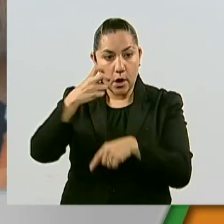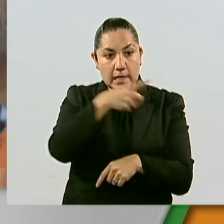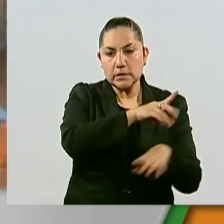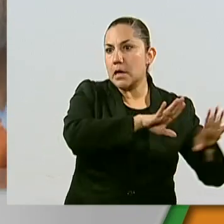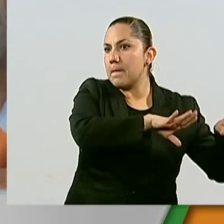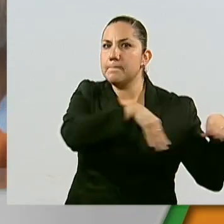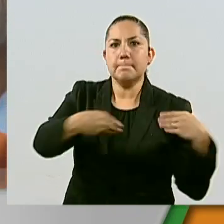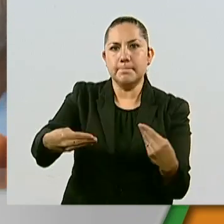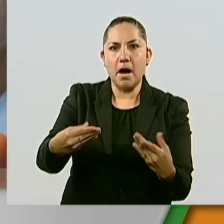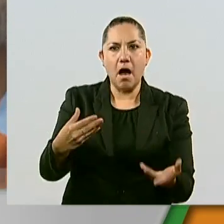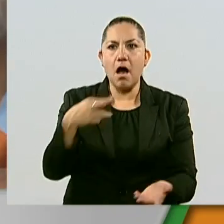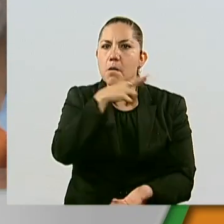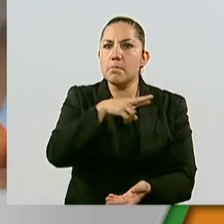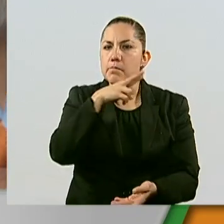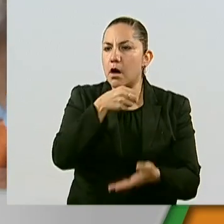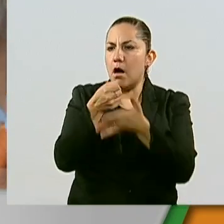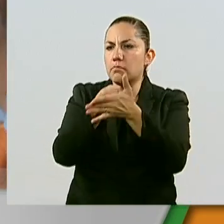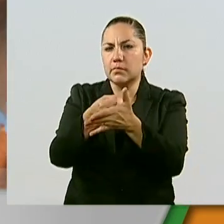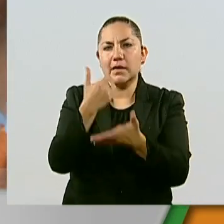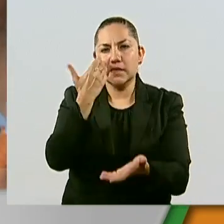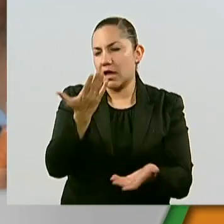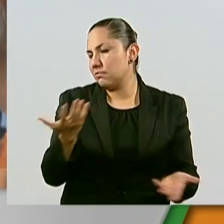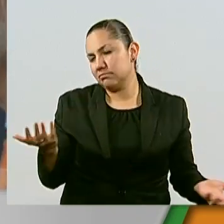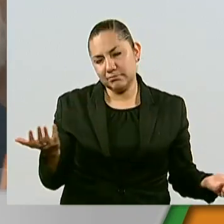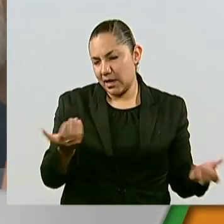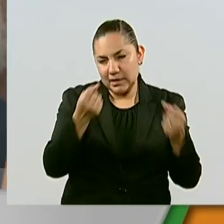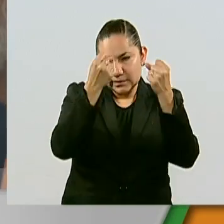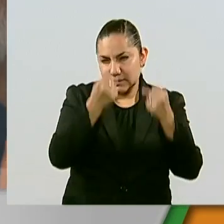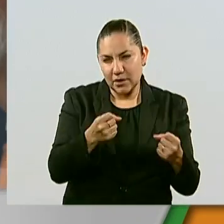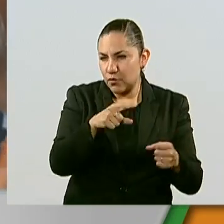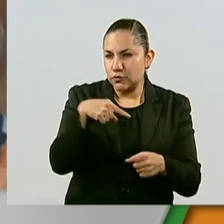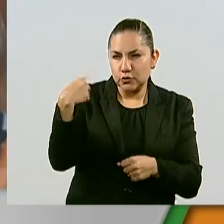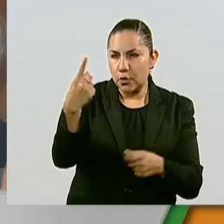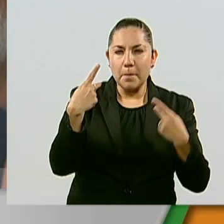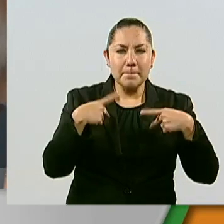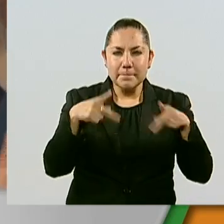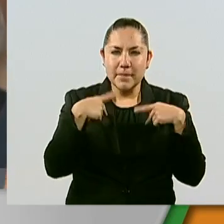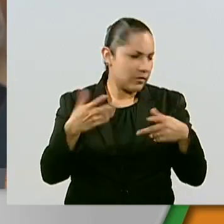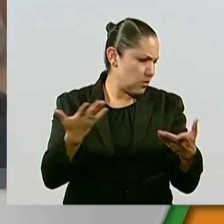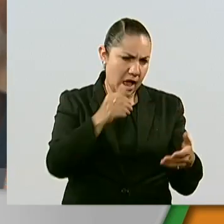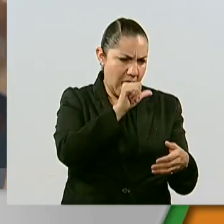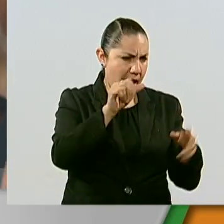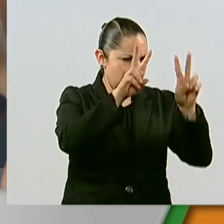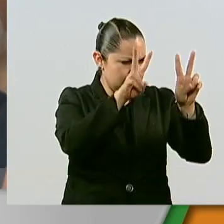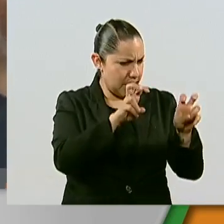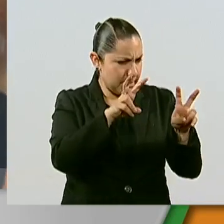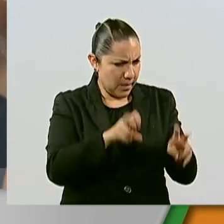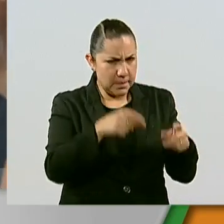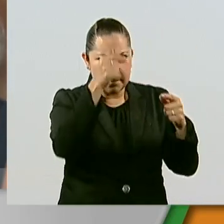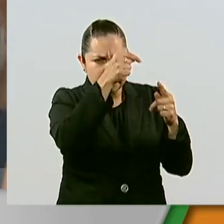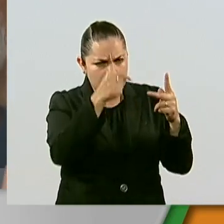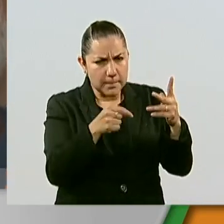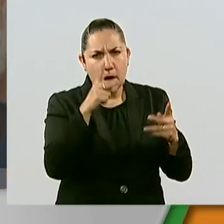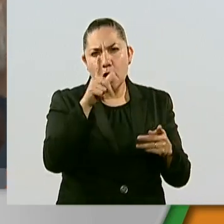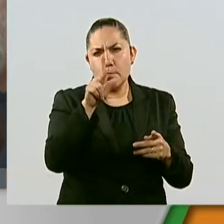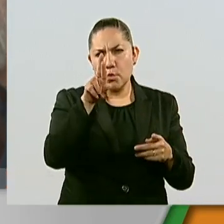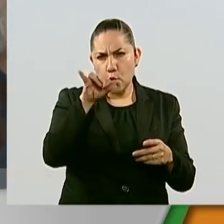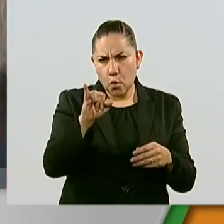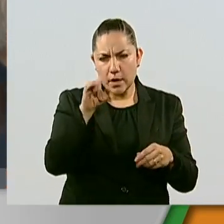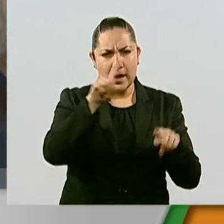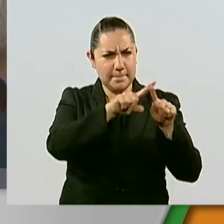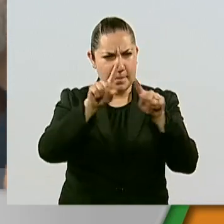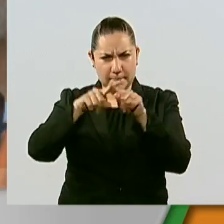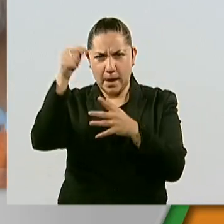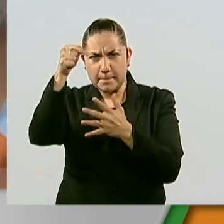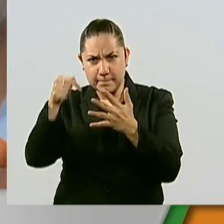que ningún mexicano se va a oponer la reducción de los plurinominales, la reducción, la desaparición de los plurinominales, la reducción de